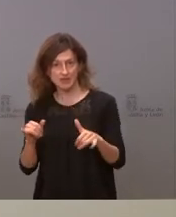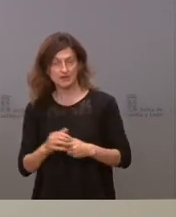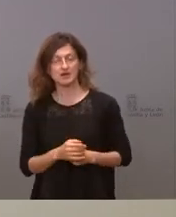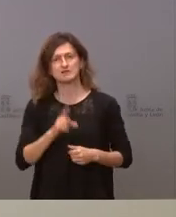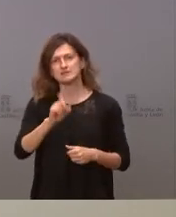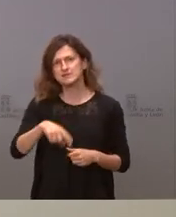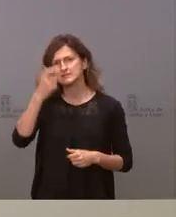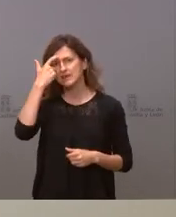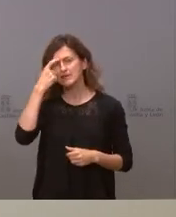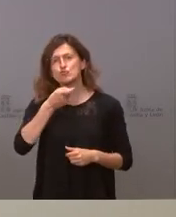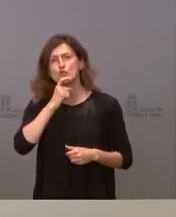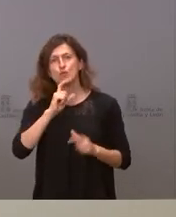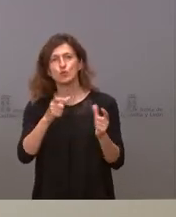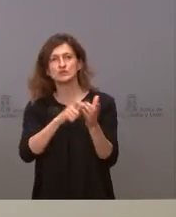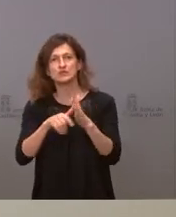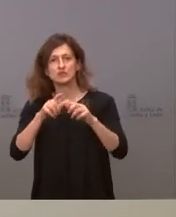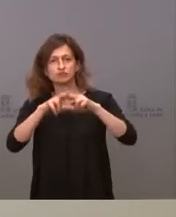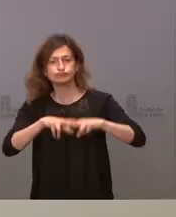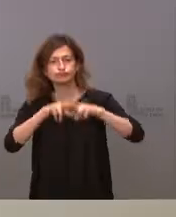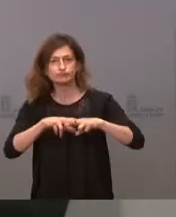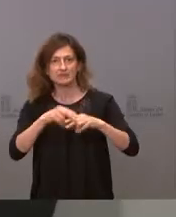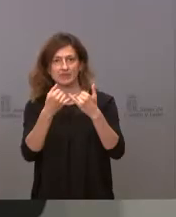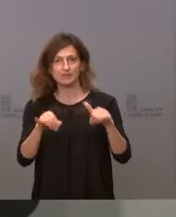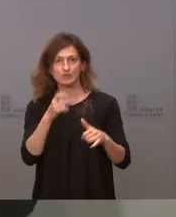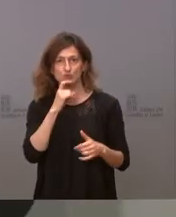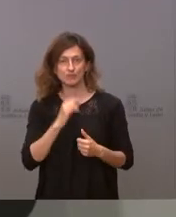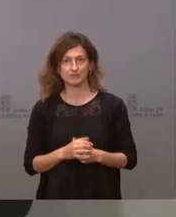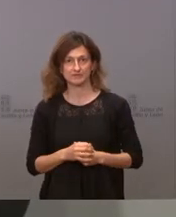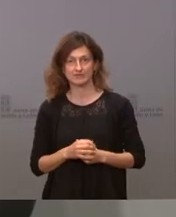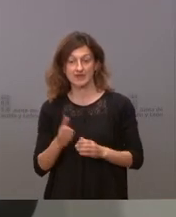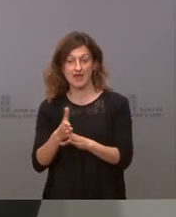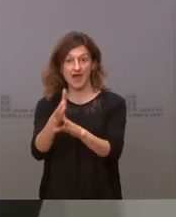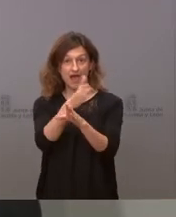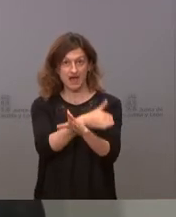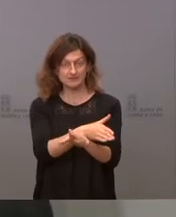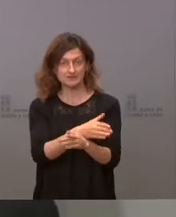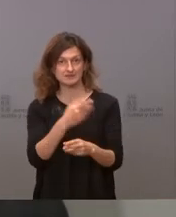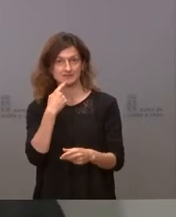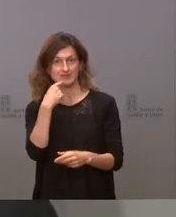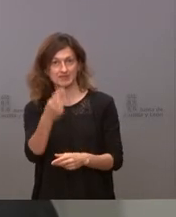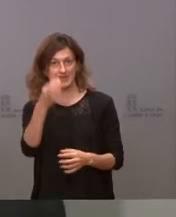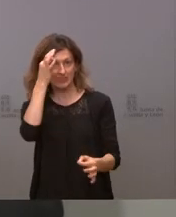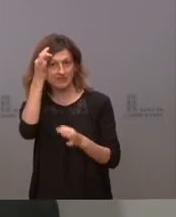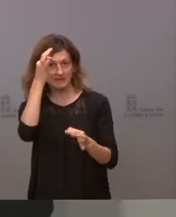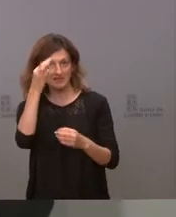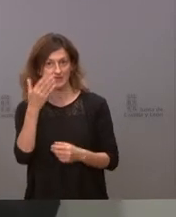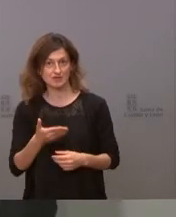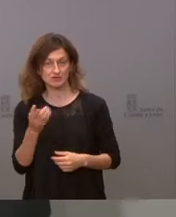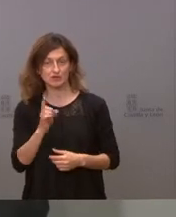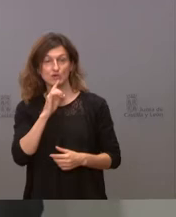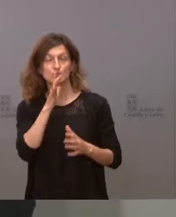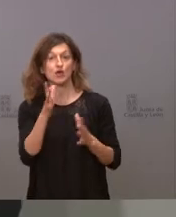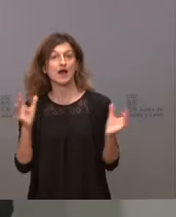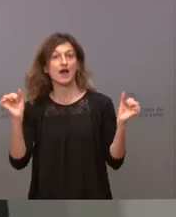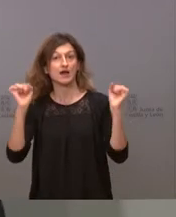cómo analiza la Junta esta celebración. Gracias. Bueno, antes de esto de comunicarles detalles en importancia que es el acuerdo